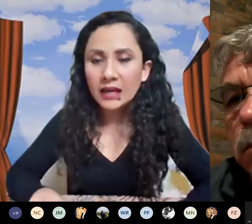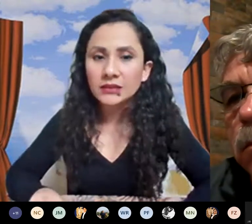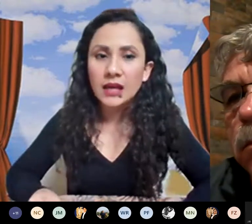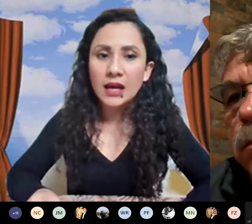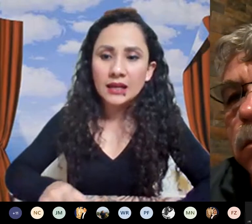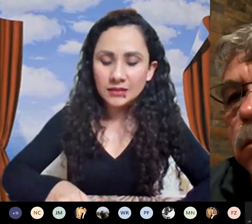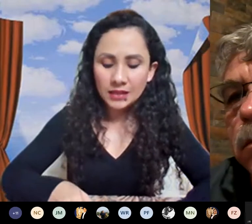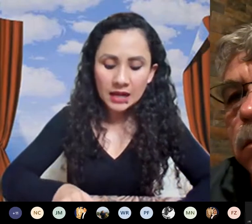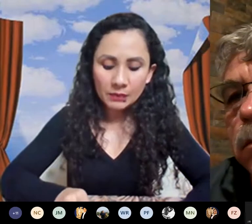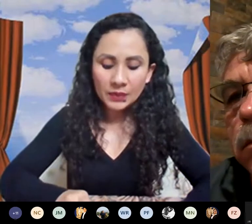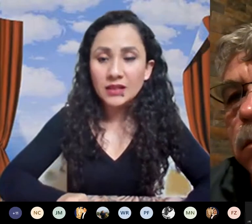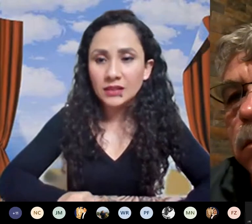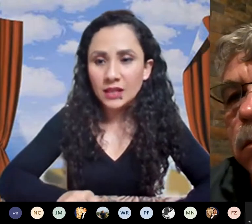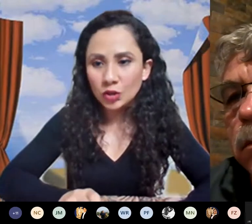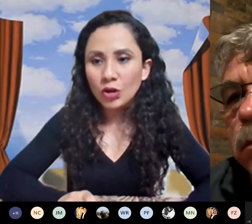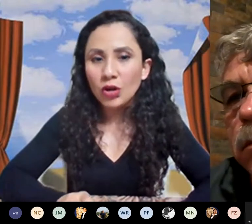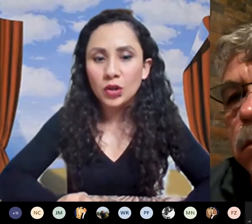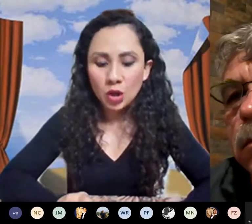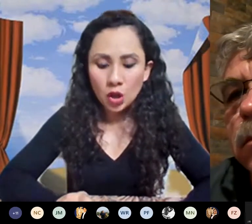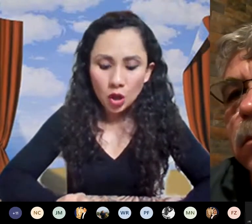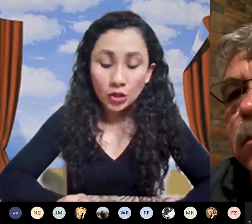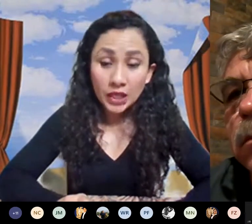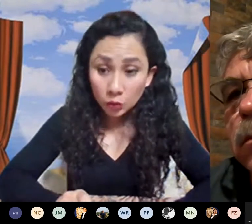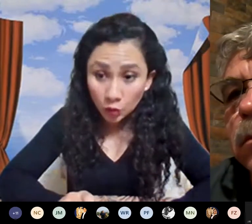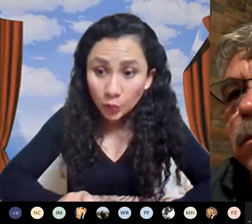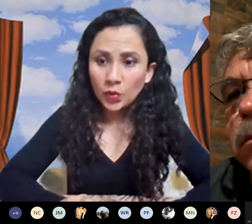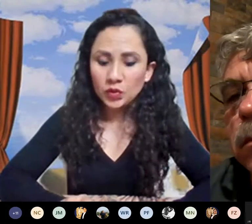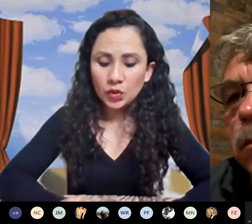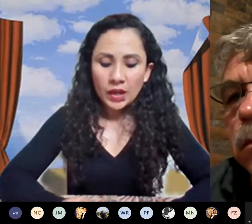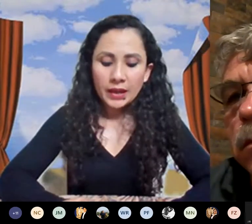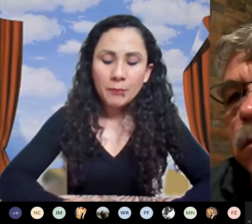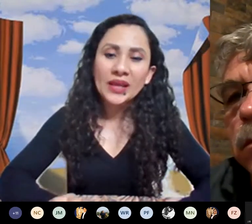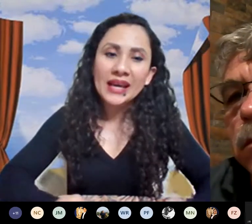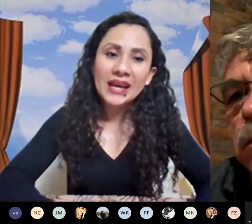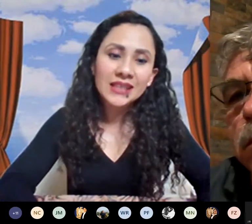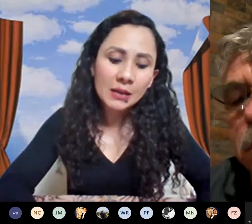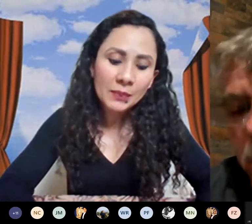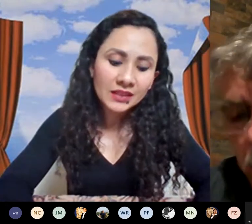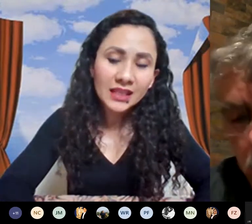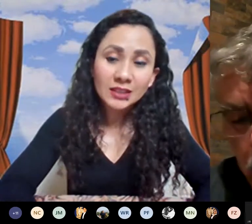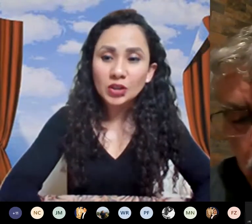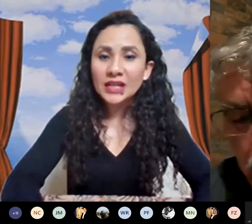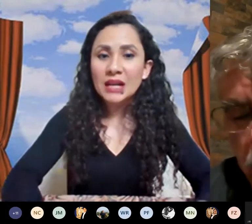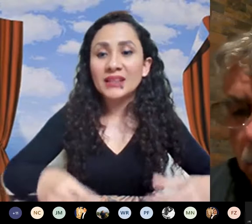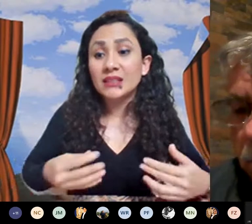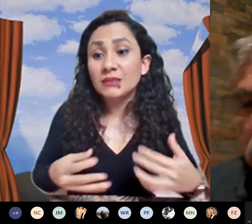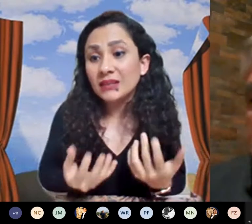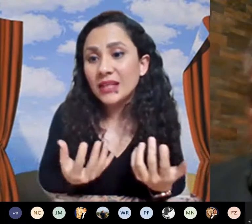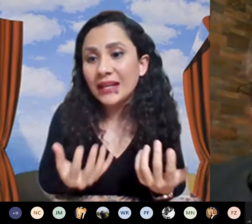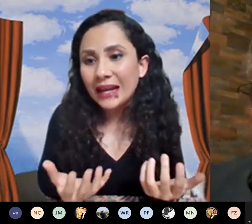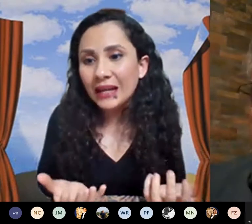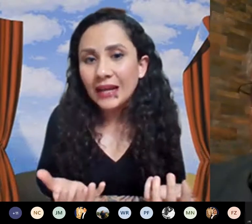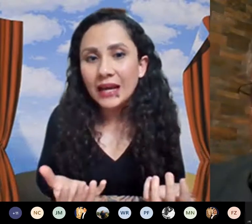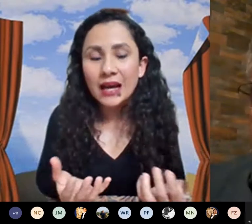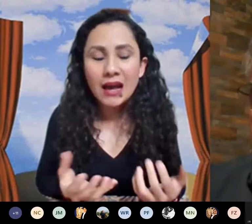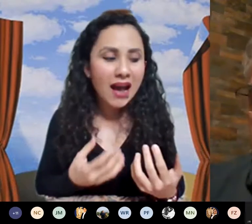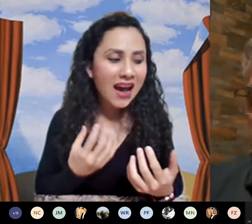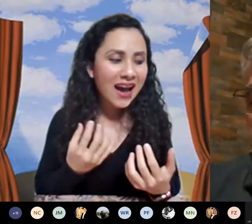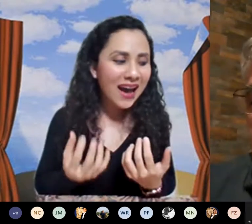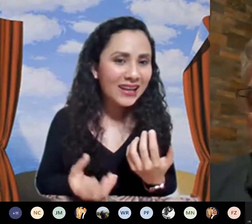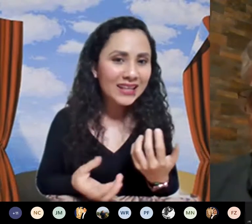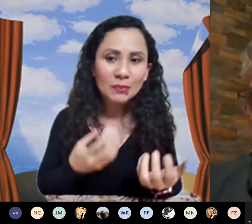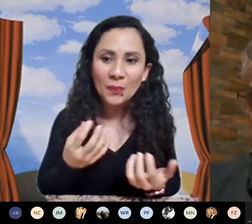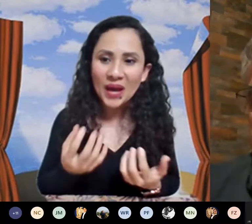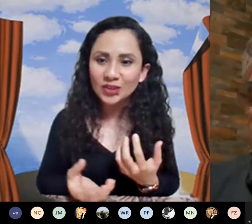ventajas al hacer la representación de grupos porque esa representación realmente es más cercana